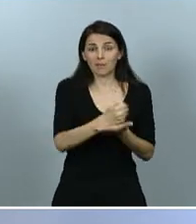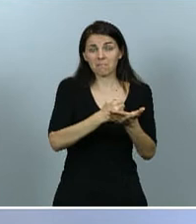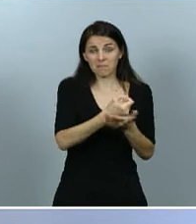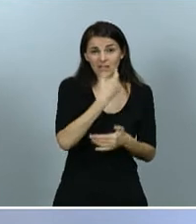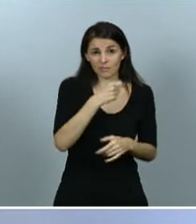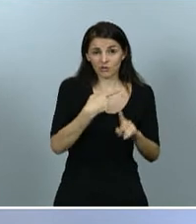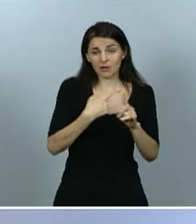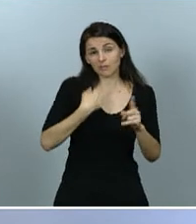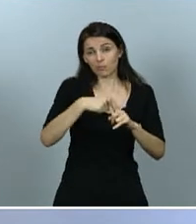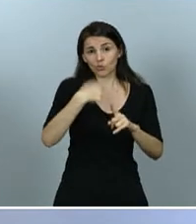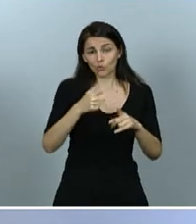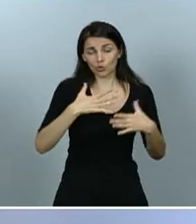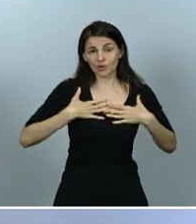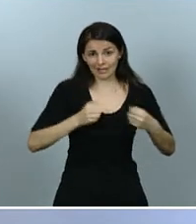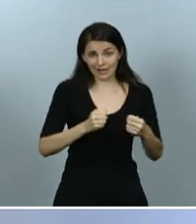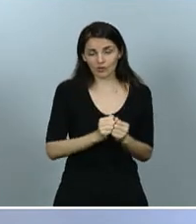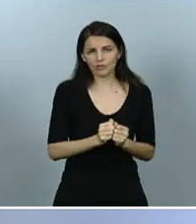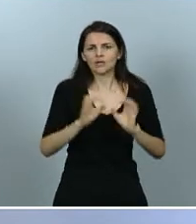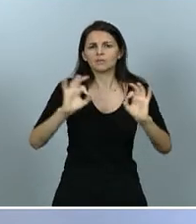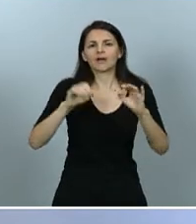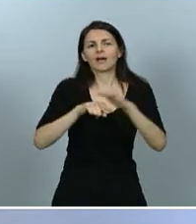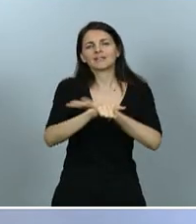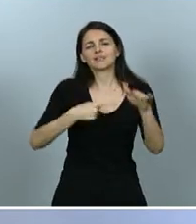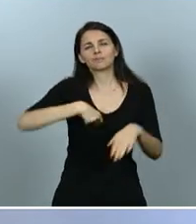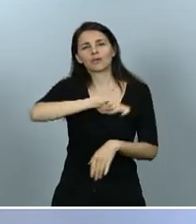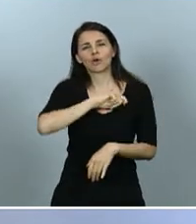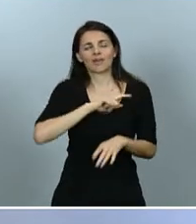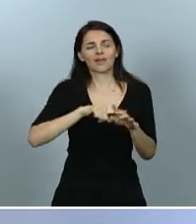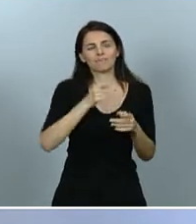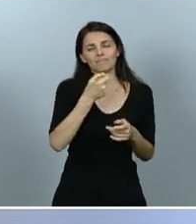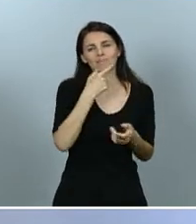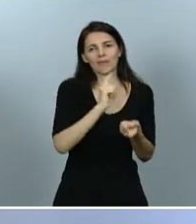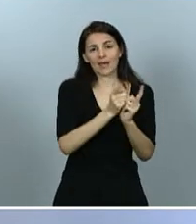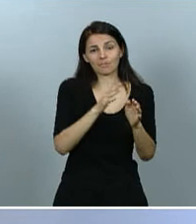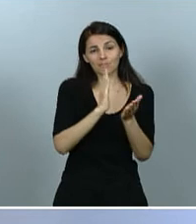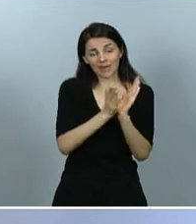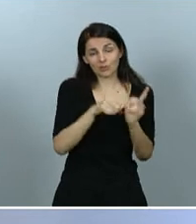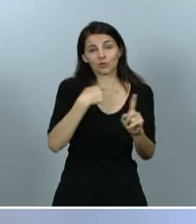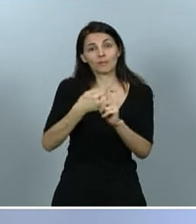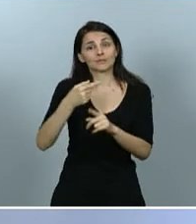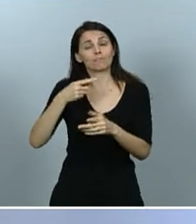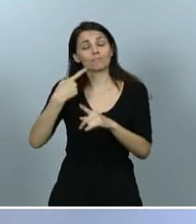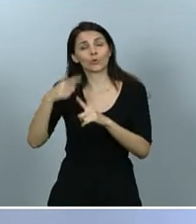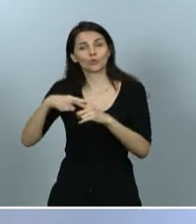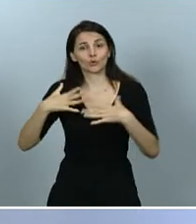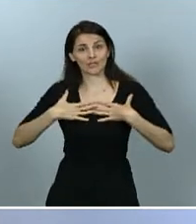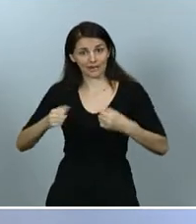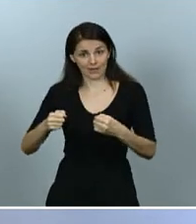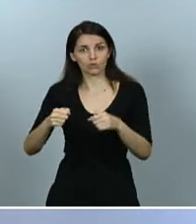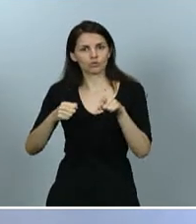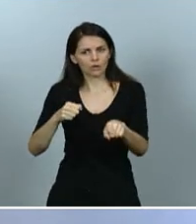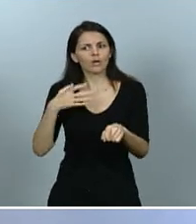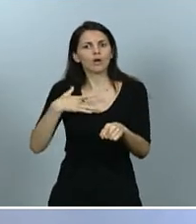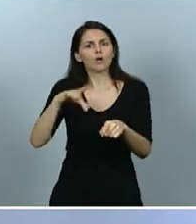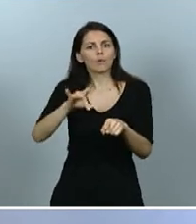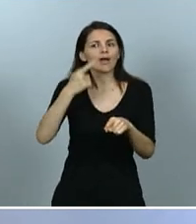se faculta a la Agencia Española de Medicamentos y Productos Sanitarios a recabar información a los fabricantes sobre aquellas operaciones de producción que tienen previstas para